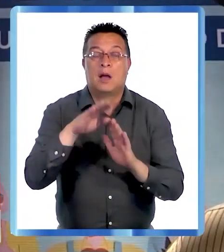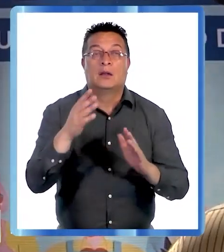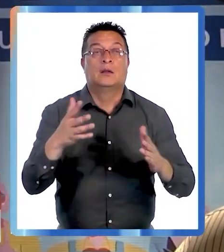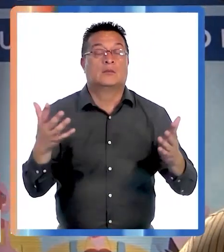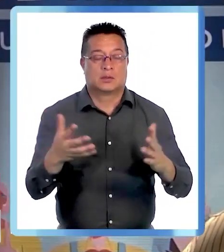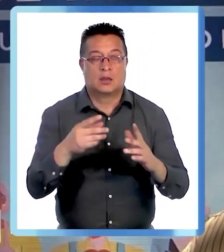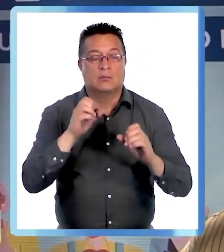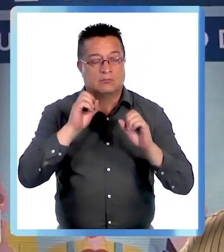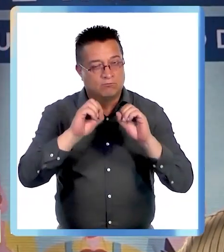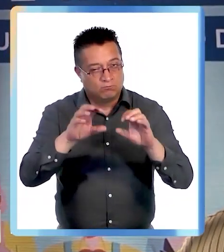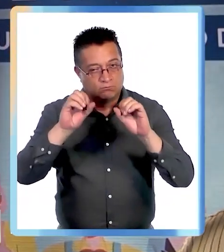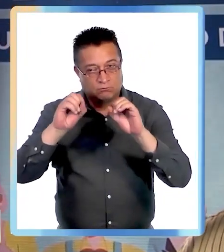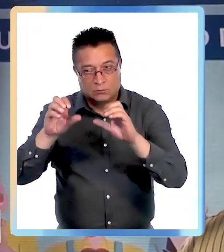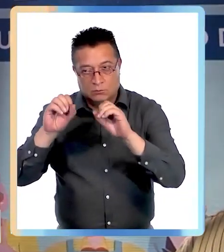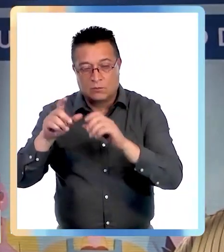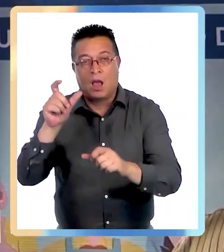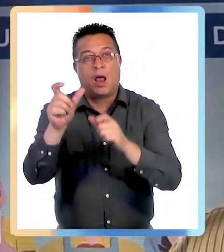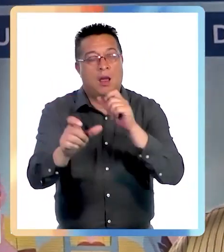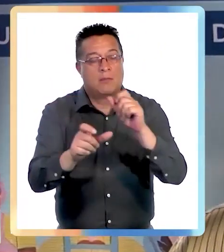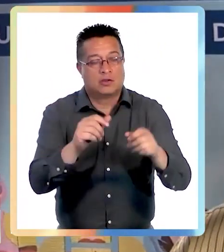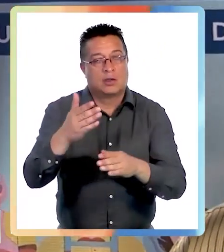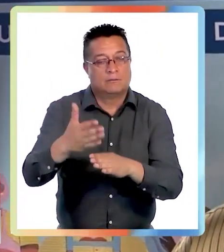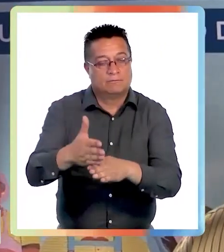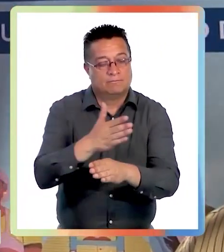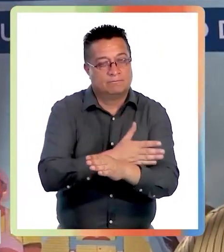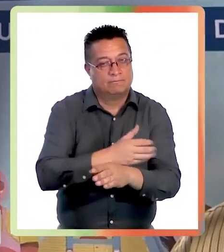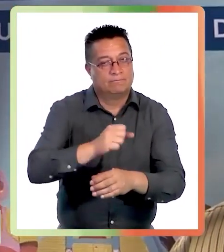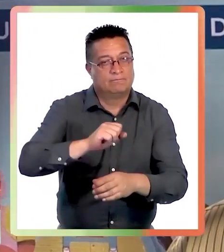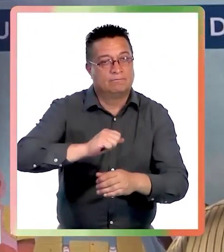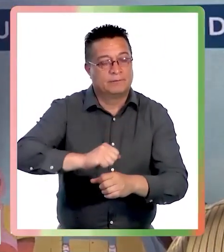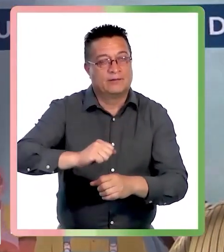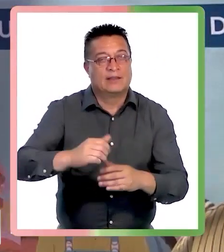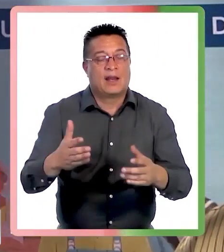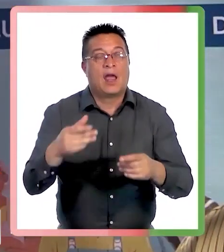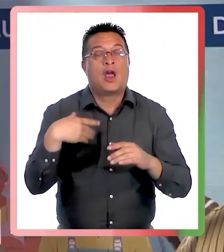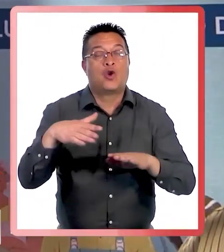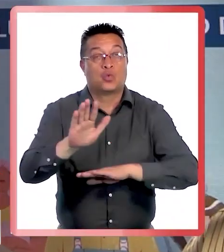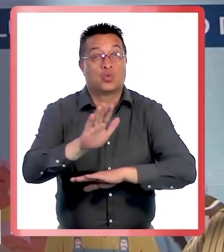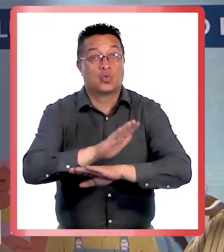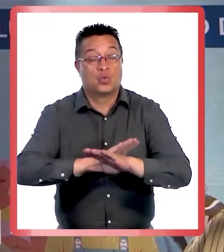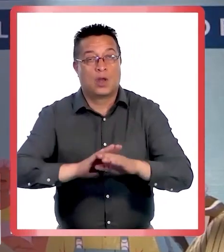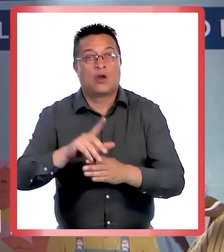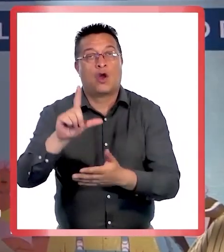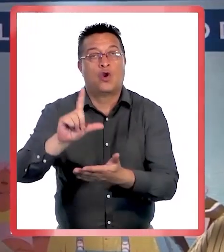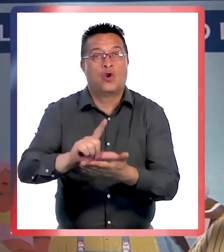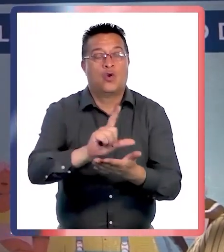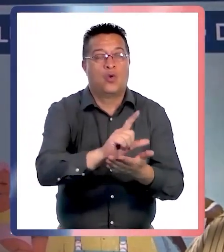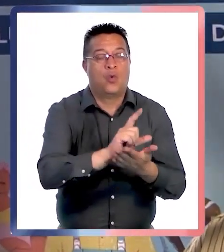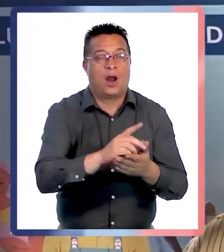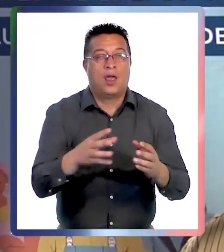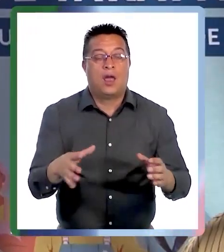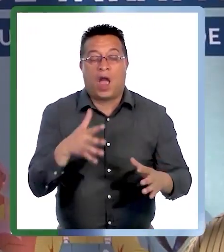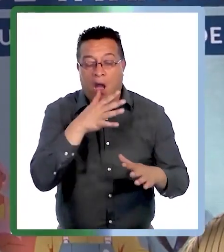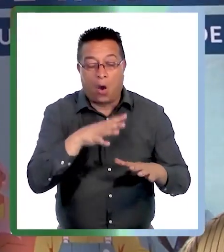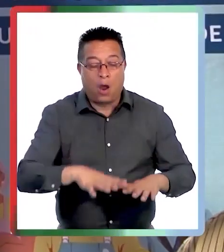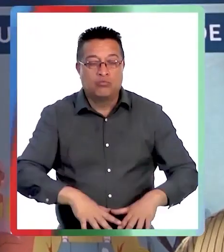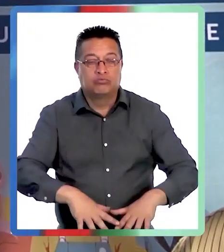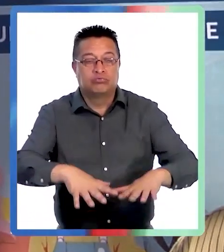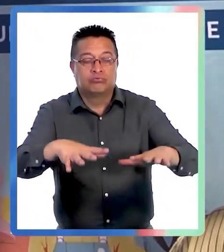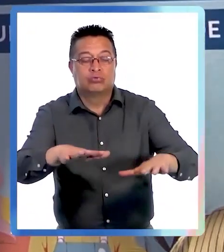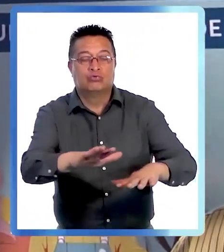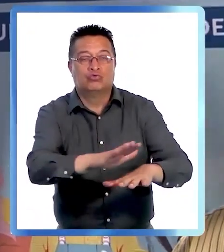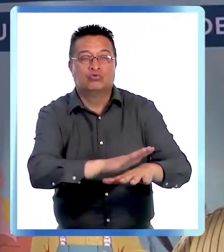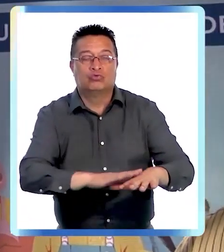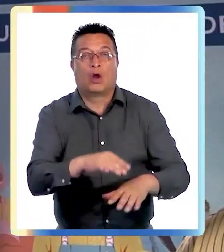seguir educando a la población en medidas preventivas, como es el cuidado de los lugares donde se acumula agua, también